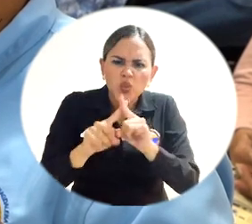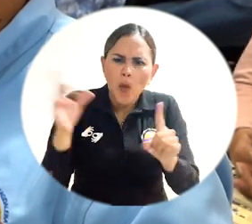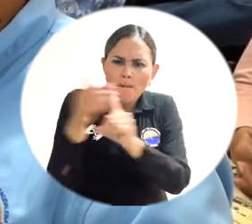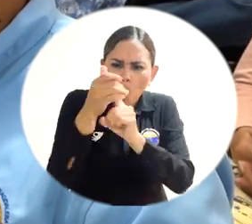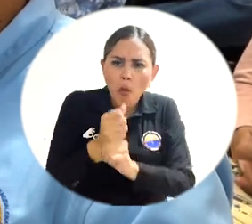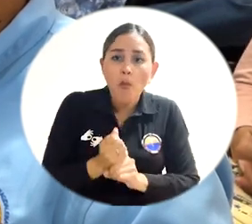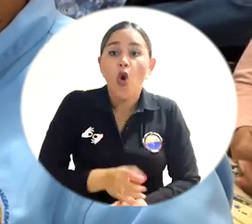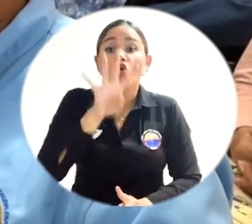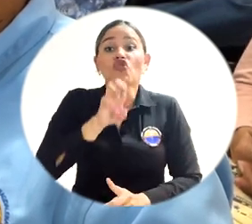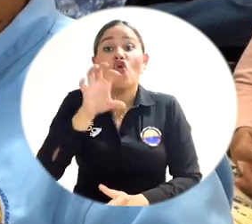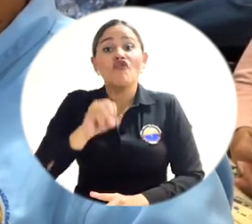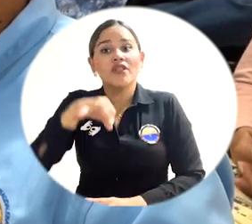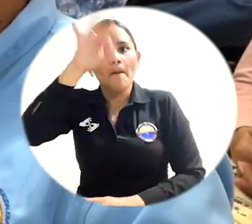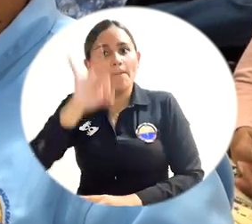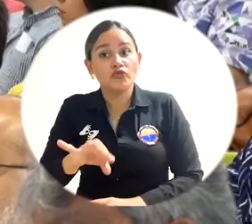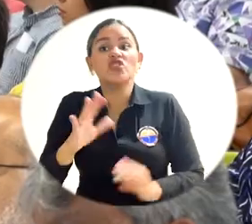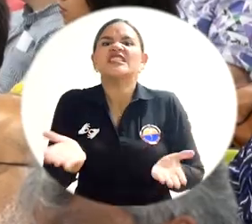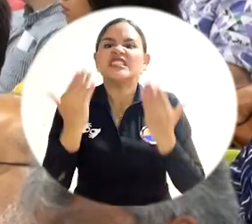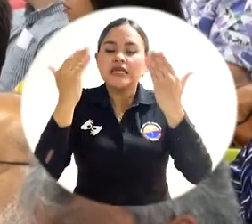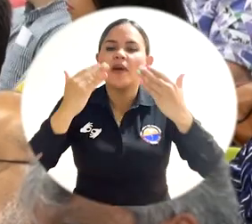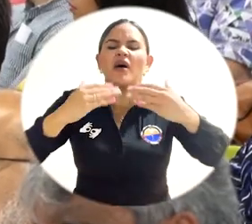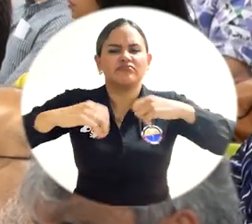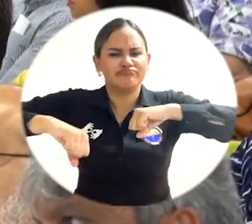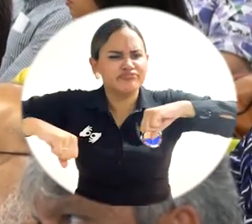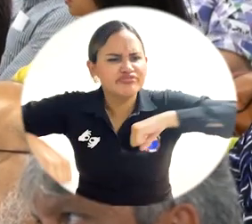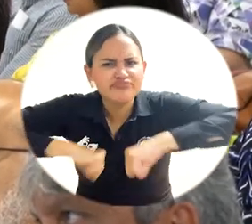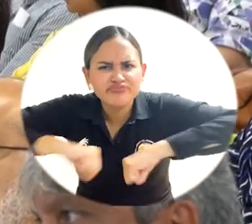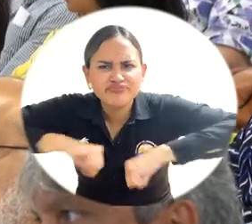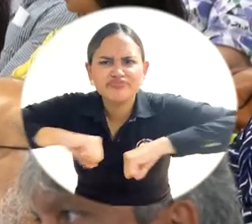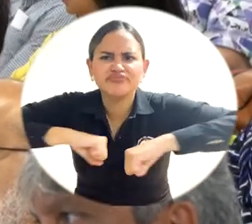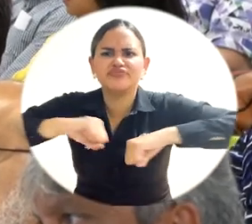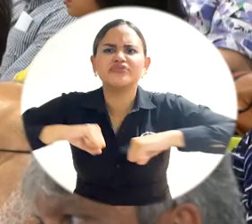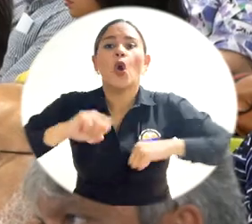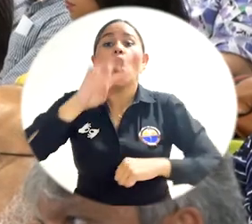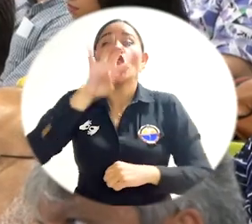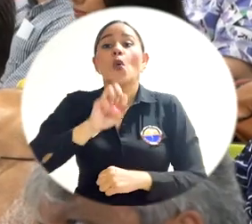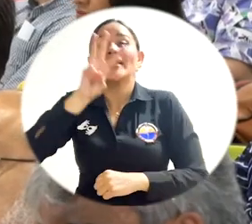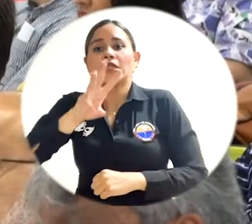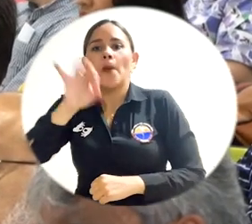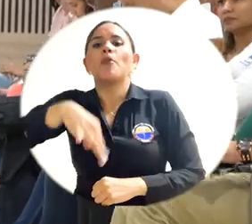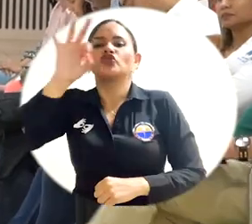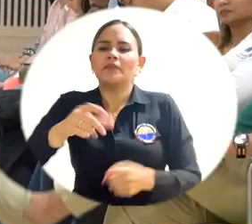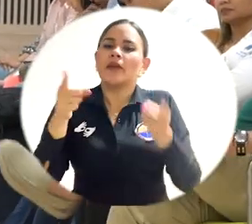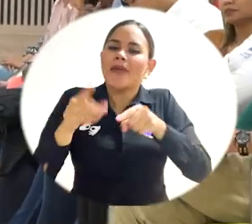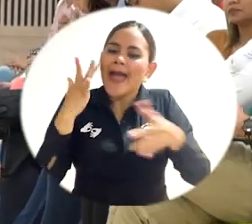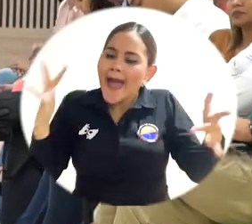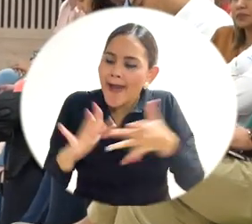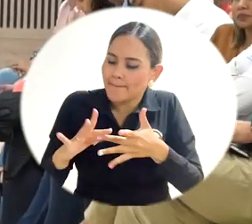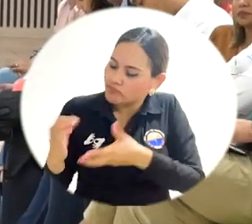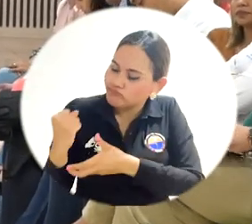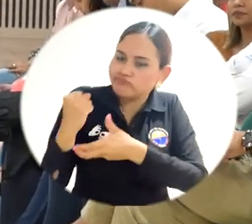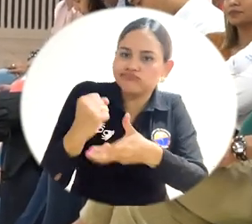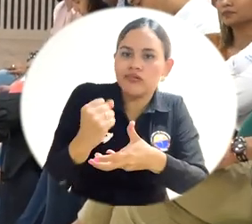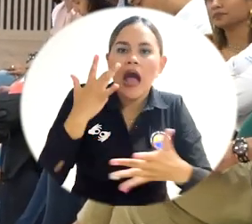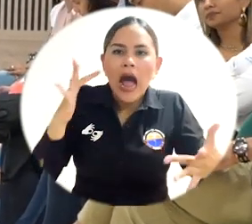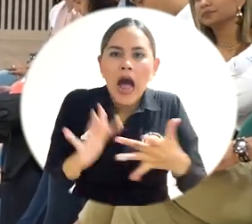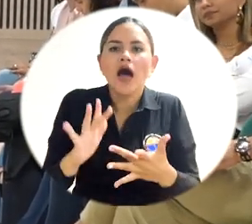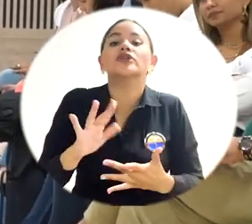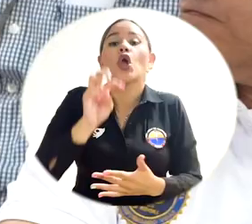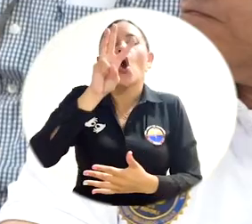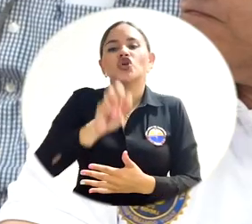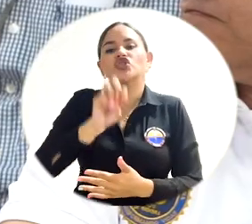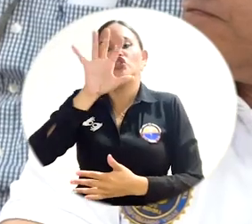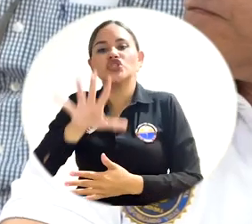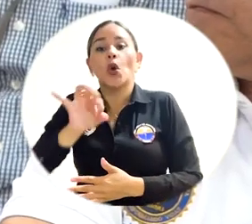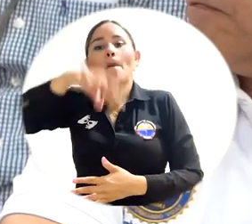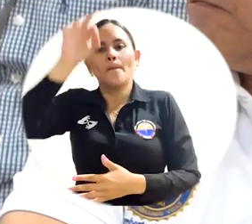del 90%, un avance de actividades del 93% y una ejecución presupuestal del 85%,